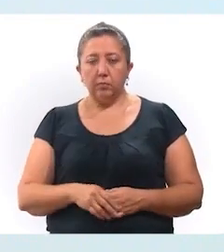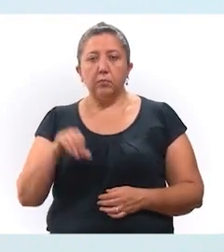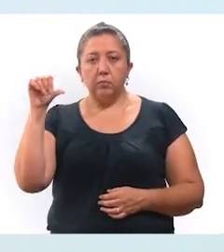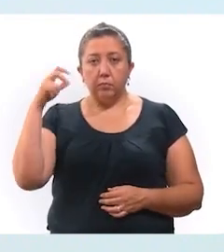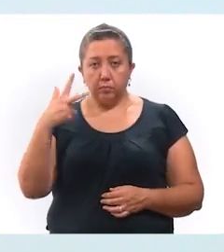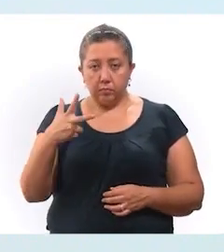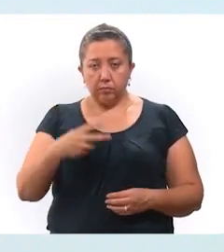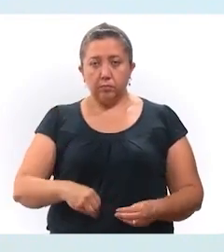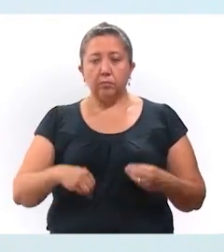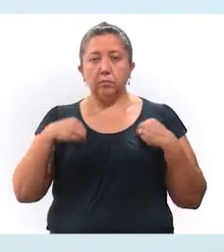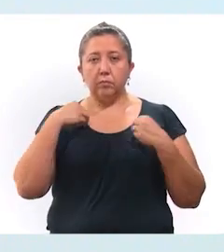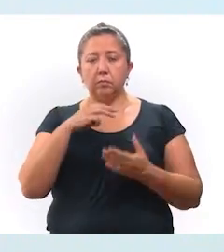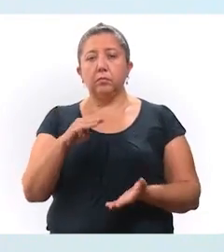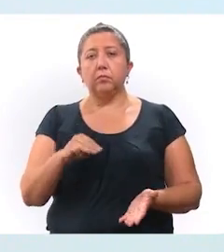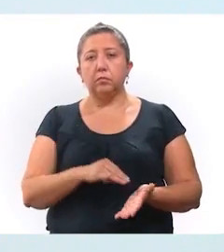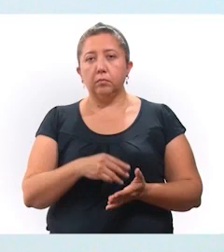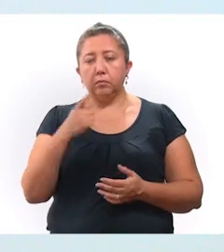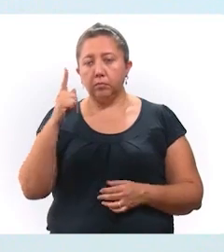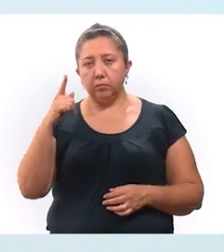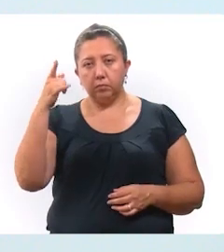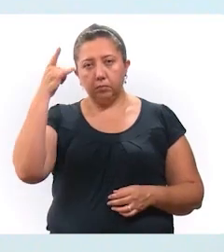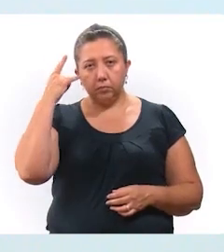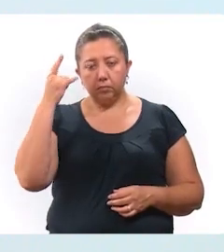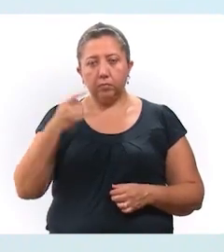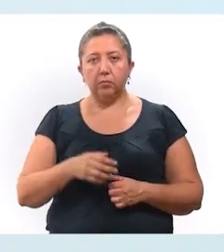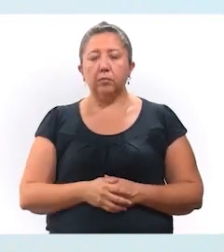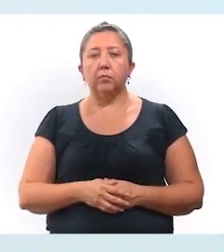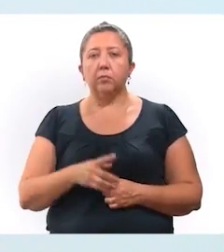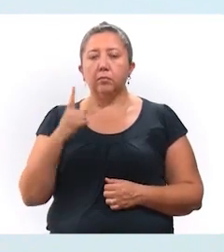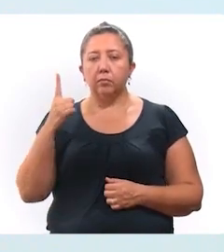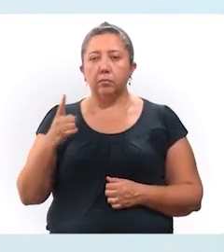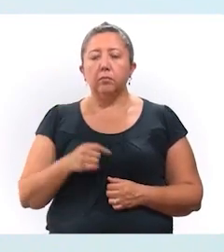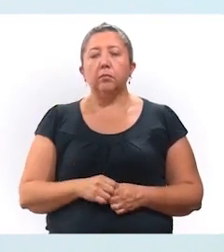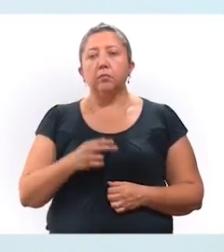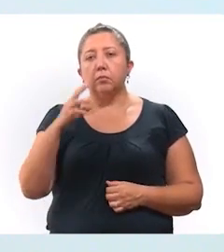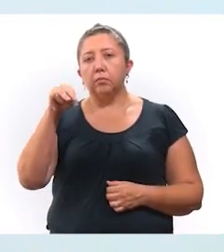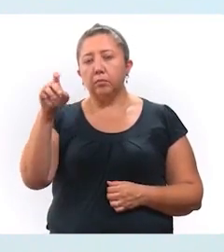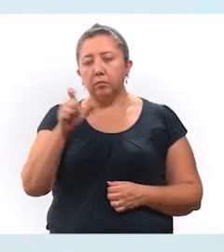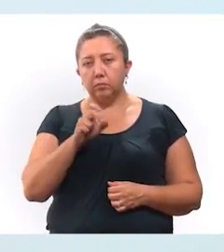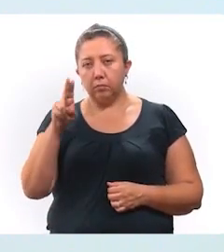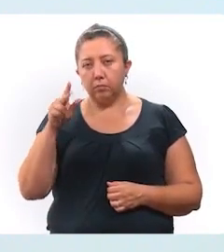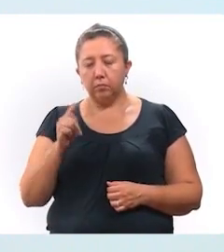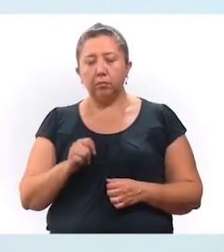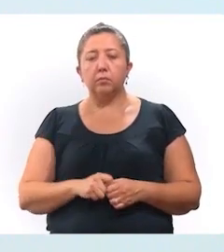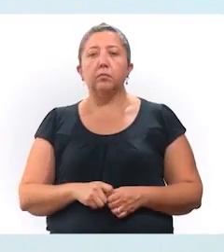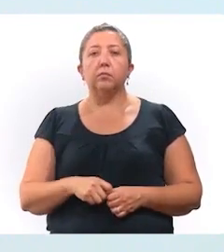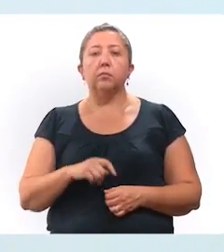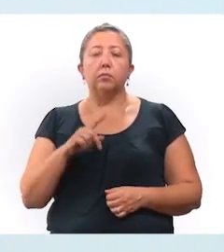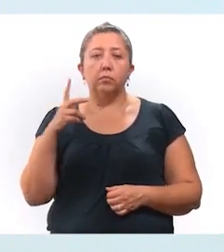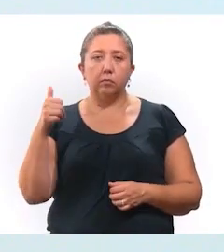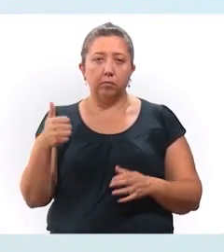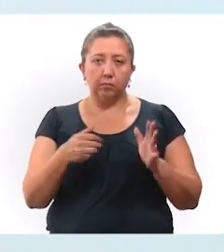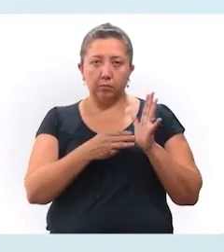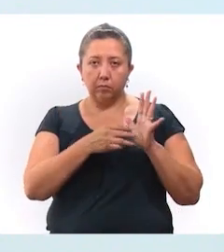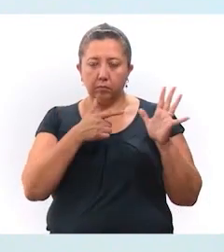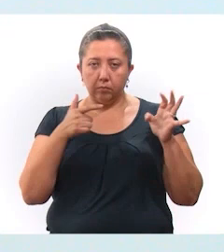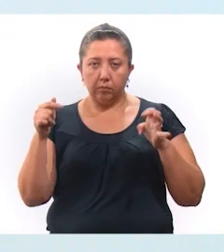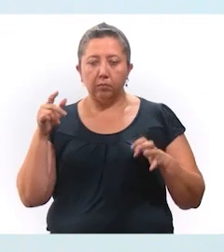Ocho residían en Mérida, uno en Campeche, uno en Muchupip. En total son 6